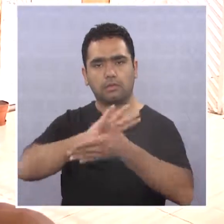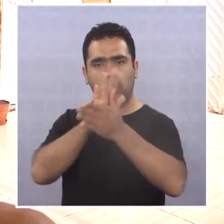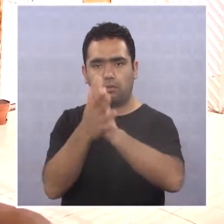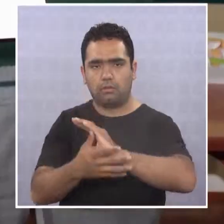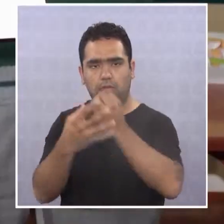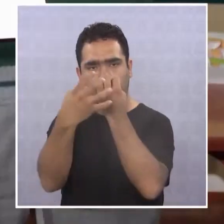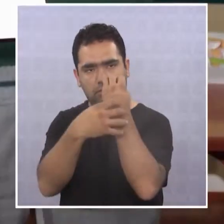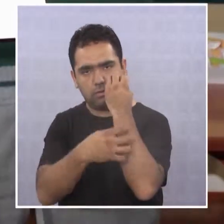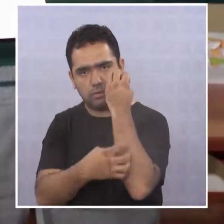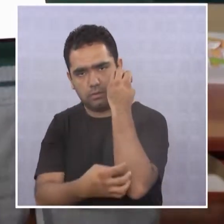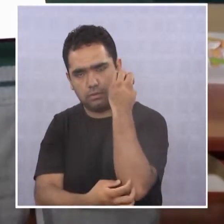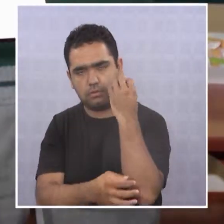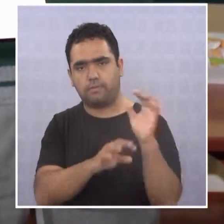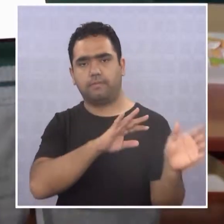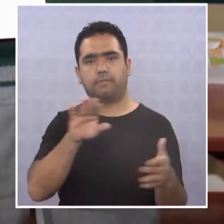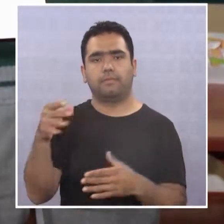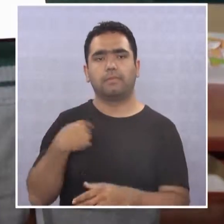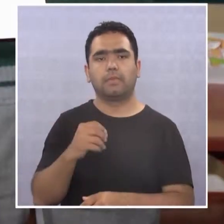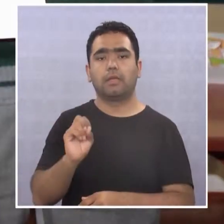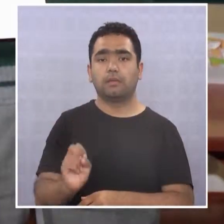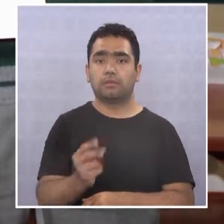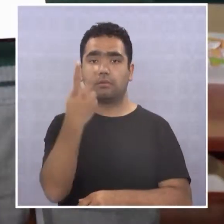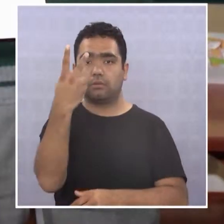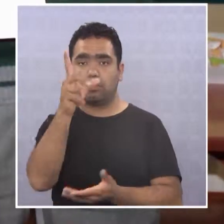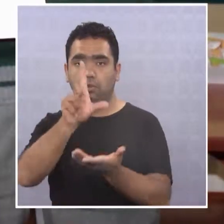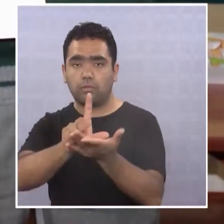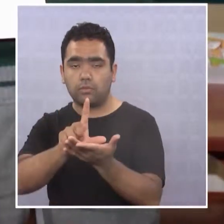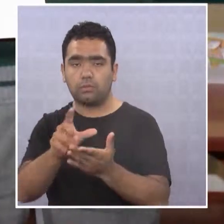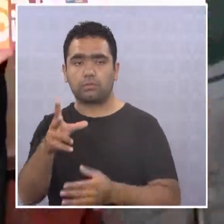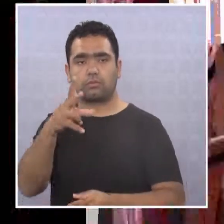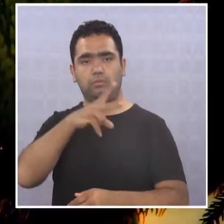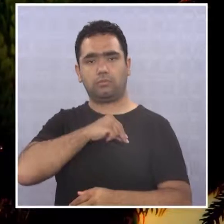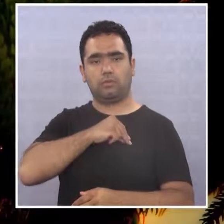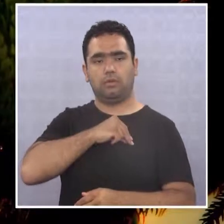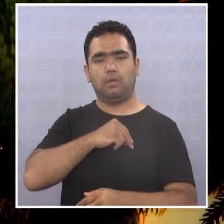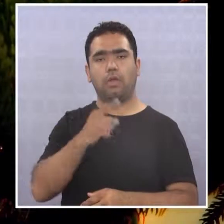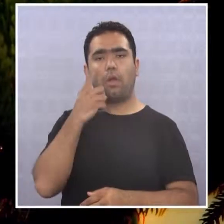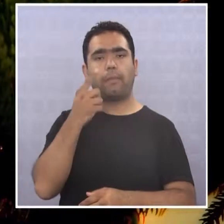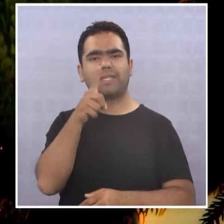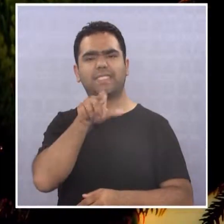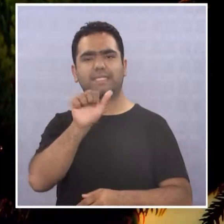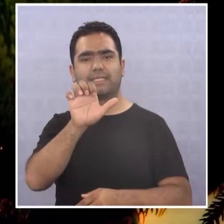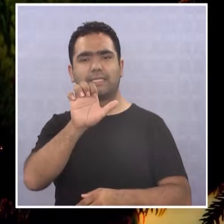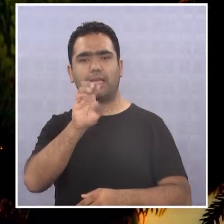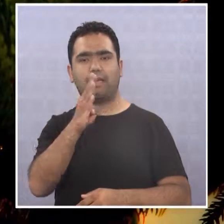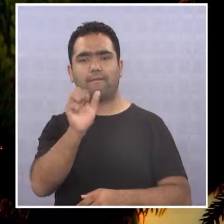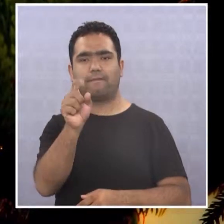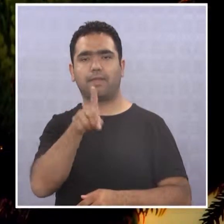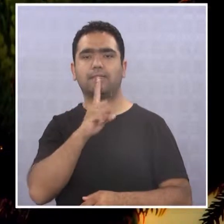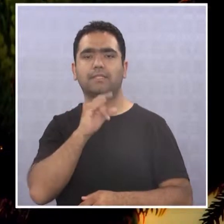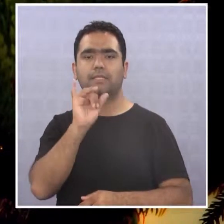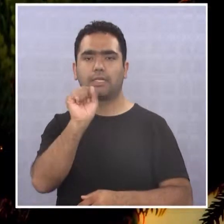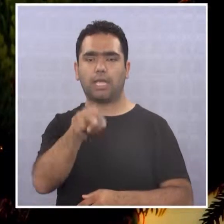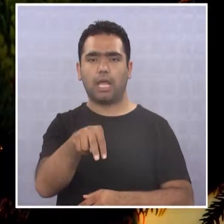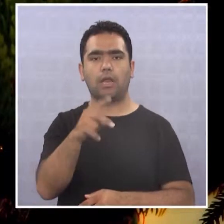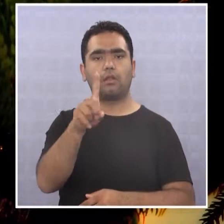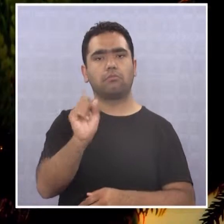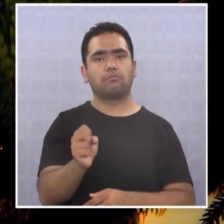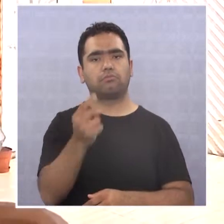del país. El año pasado, el segundo lugar lo obtuvo el estudiante quiqueño Sebastián Soto, de un total de 600